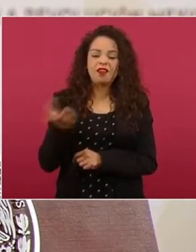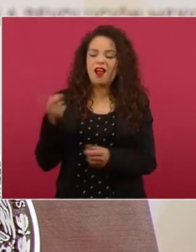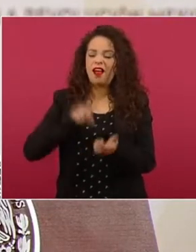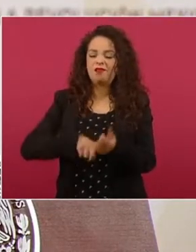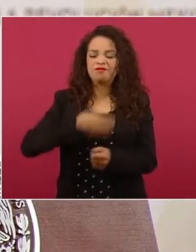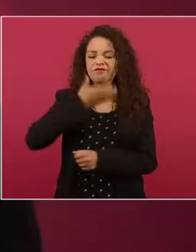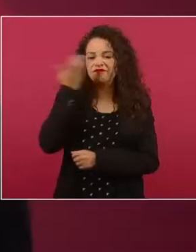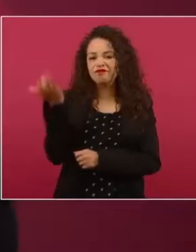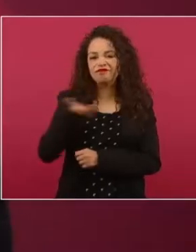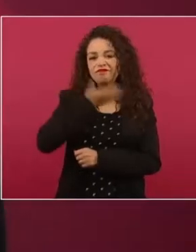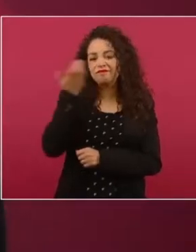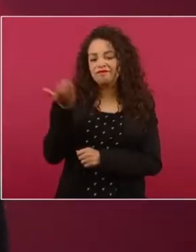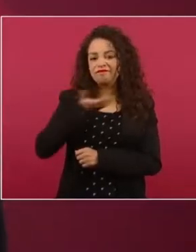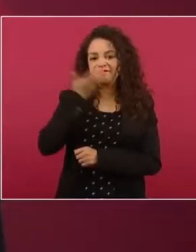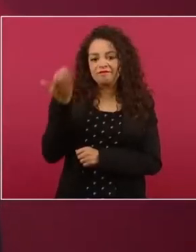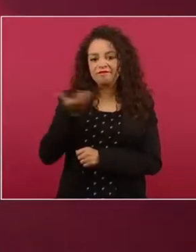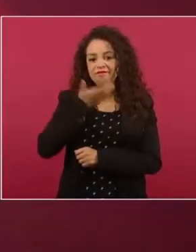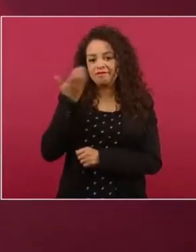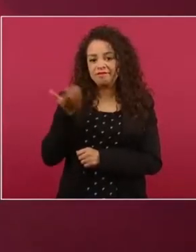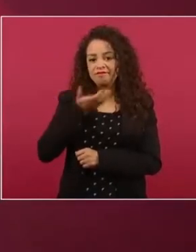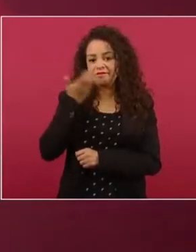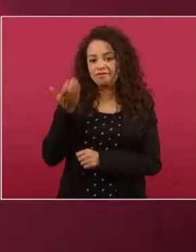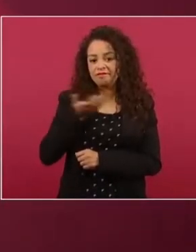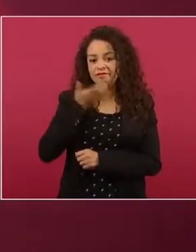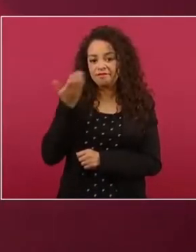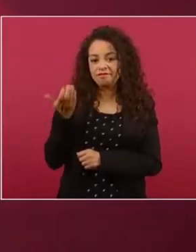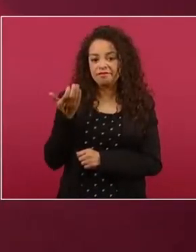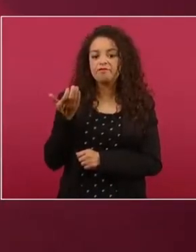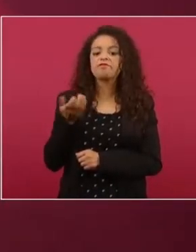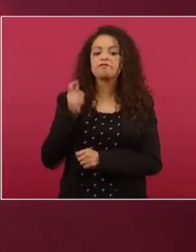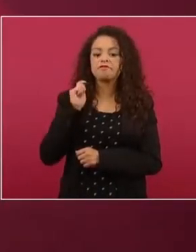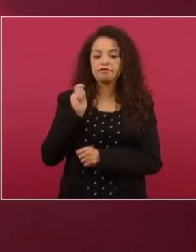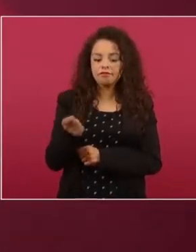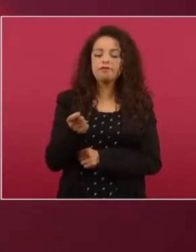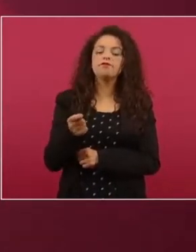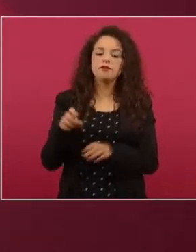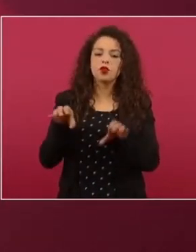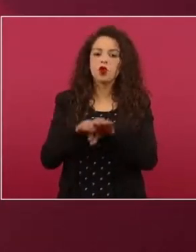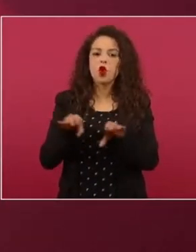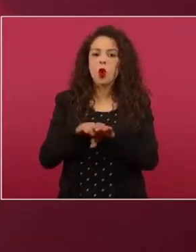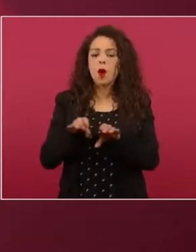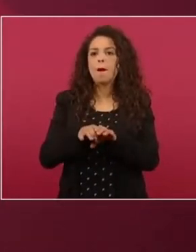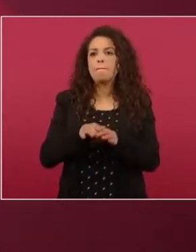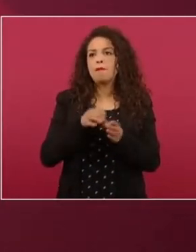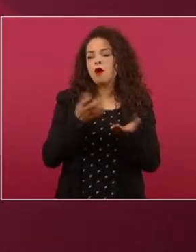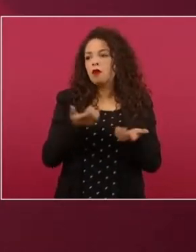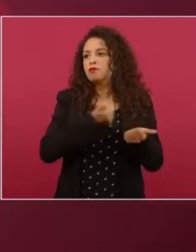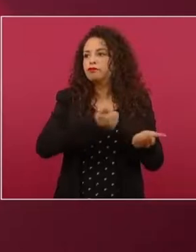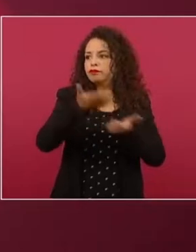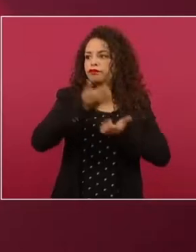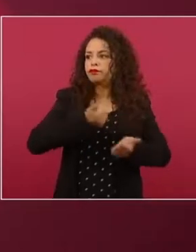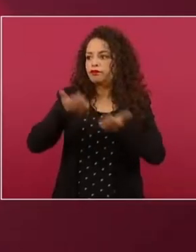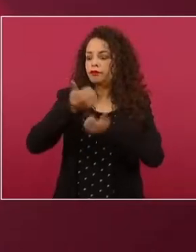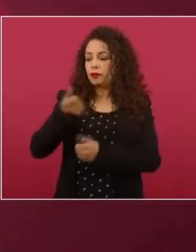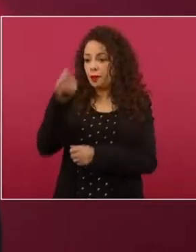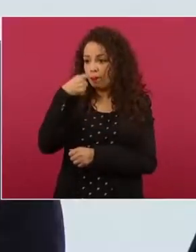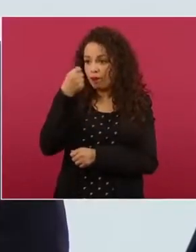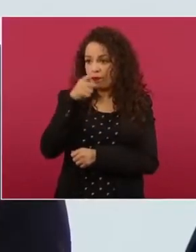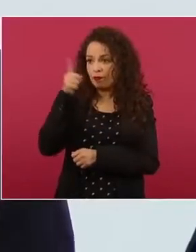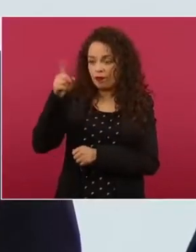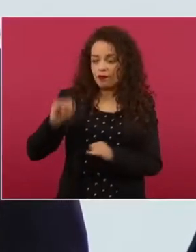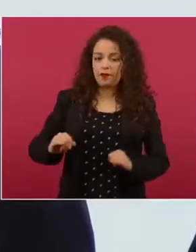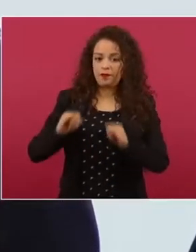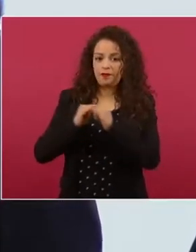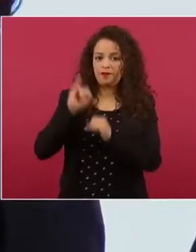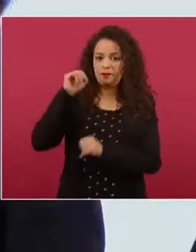acuerdo a sus propias estimaciones habría un retraso en la distribución de insumos en el Instituto de Salud para el